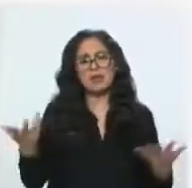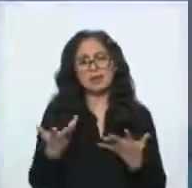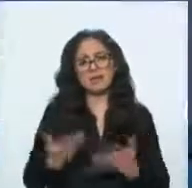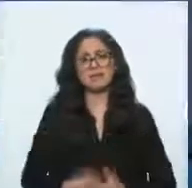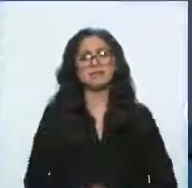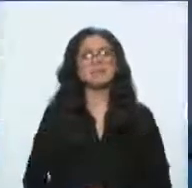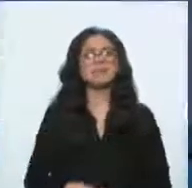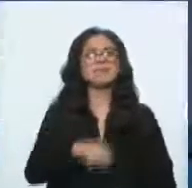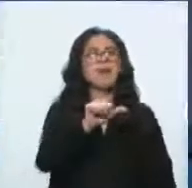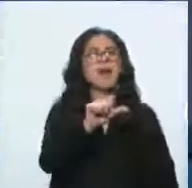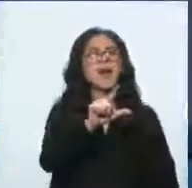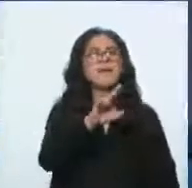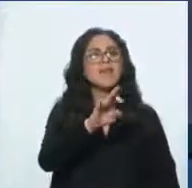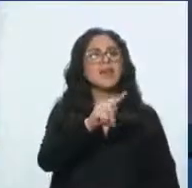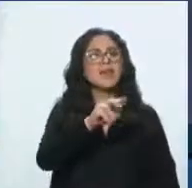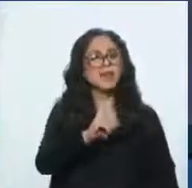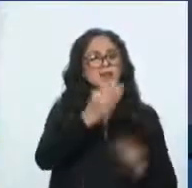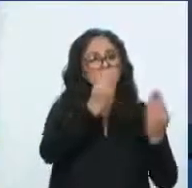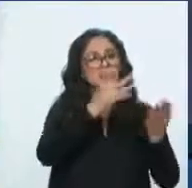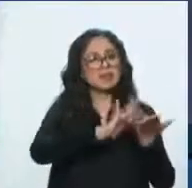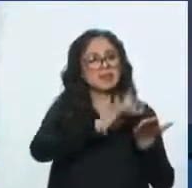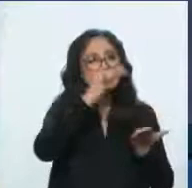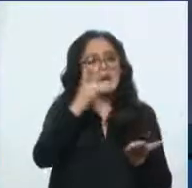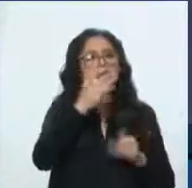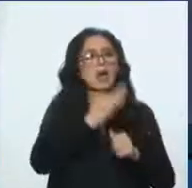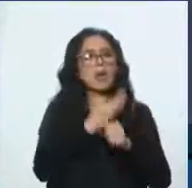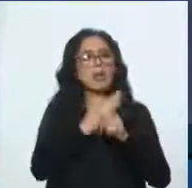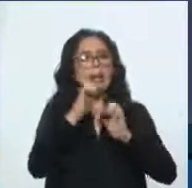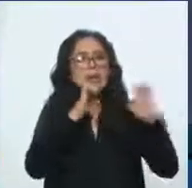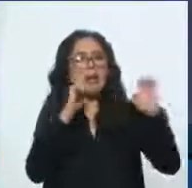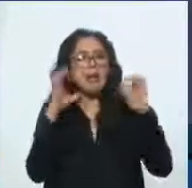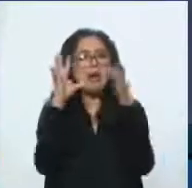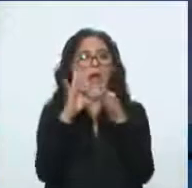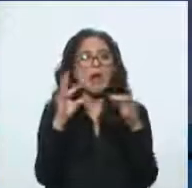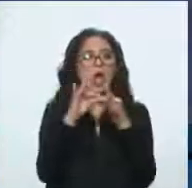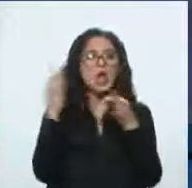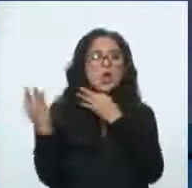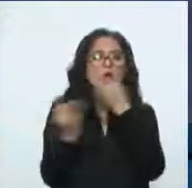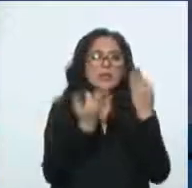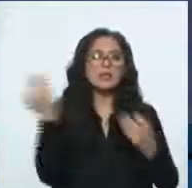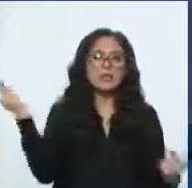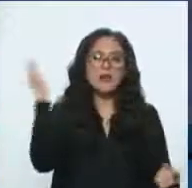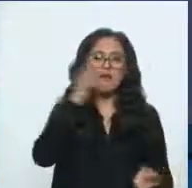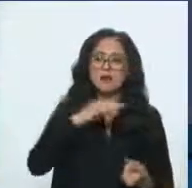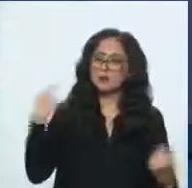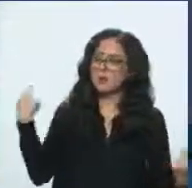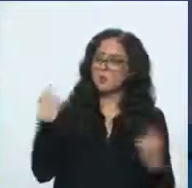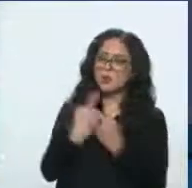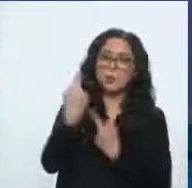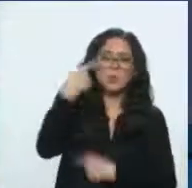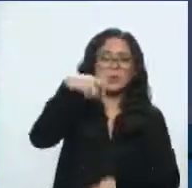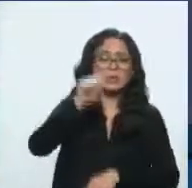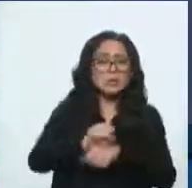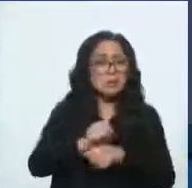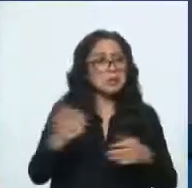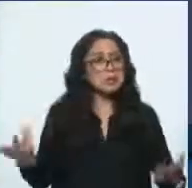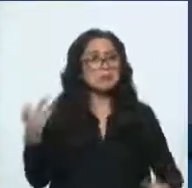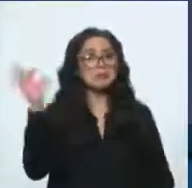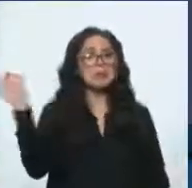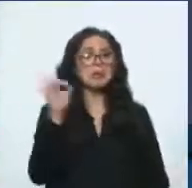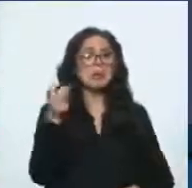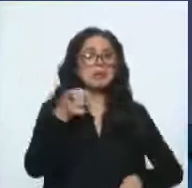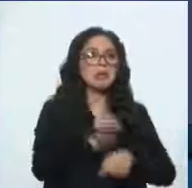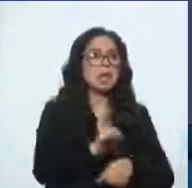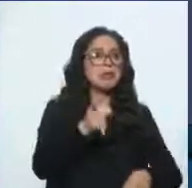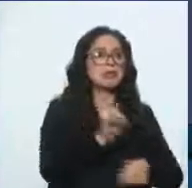Alberto, Escorcia, pues, muchísimas gracias por traernos las fake news de la semana, y, pues, ya al rato vamos a tener que recibirte todos los días,